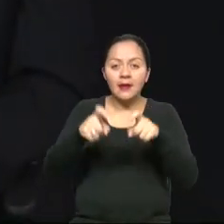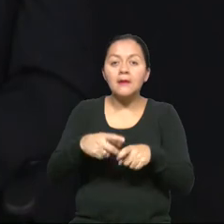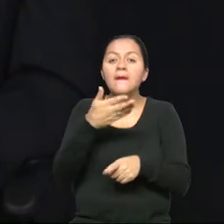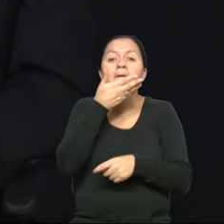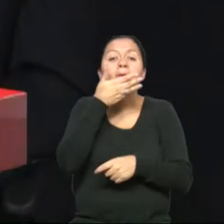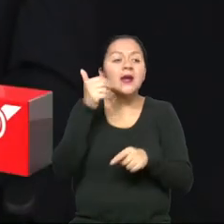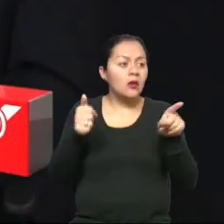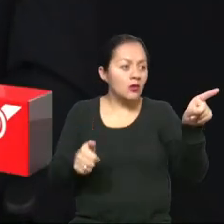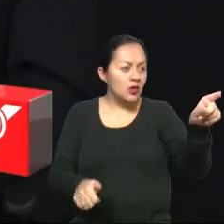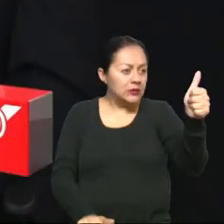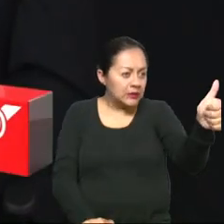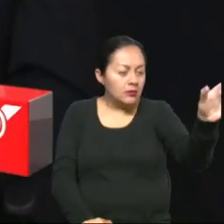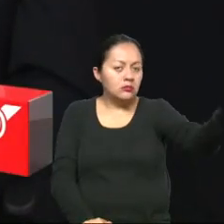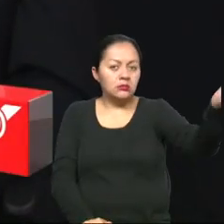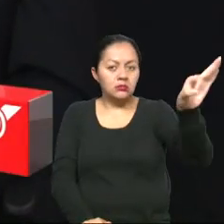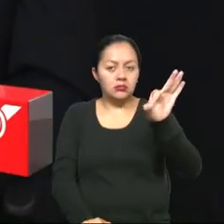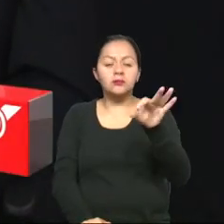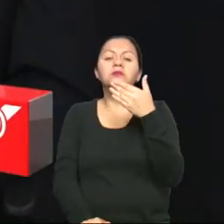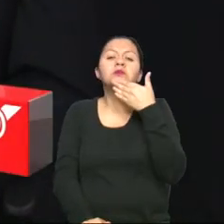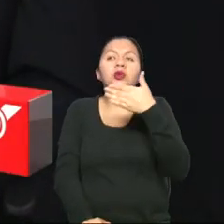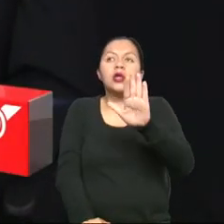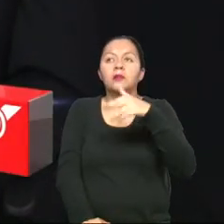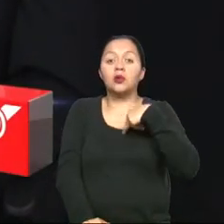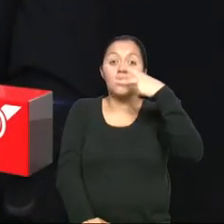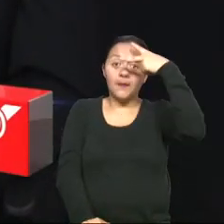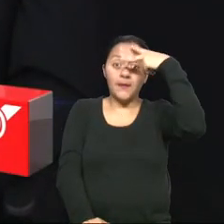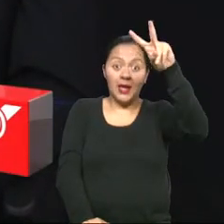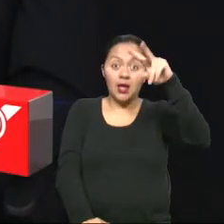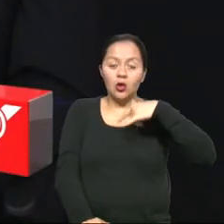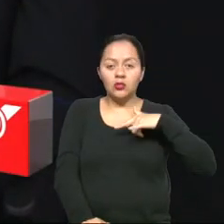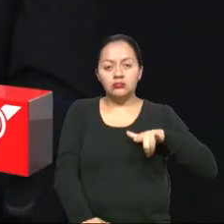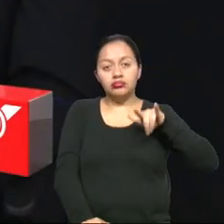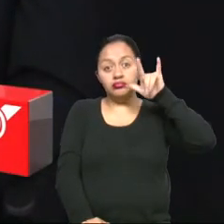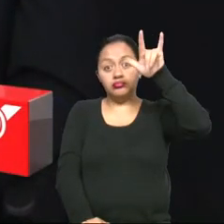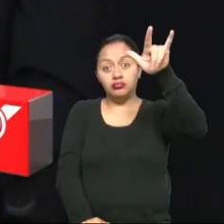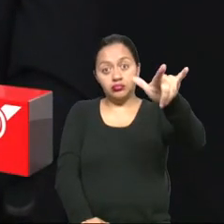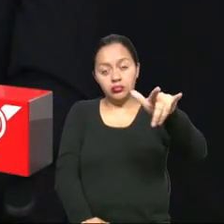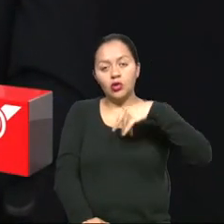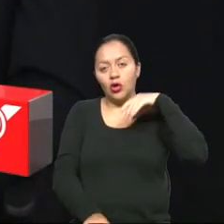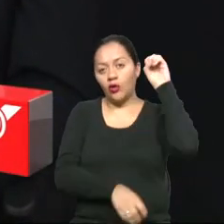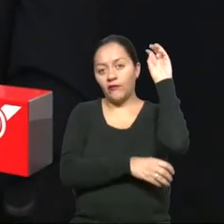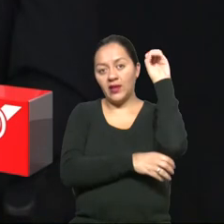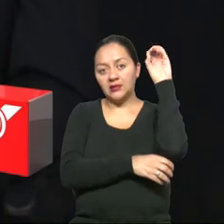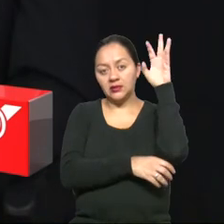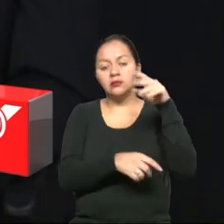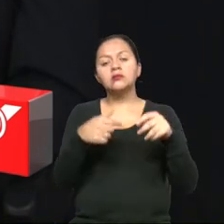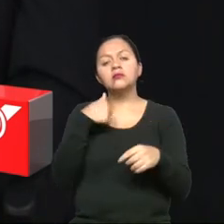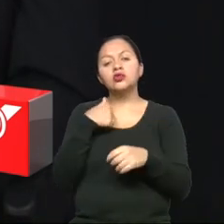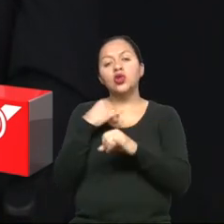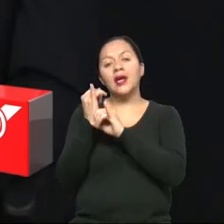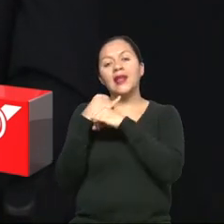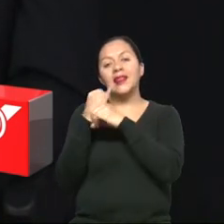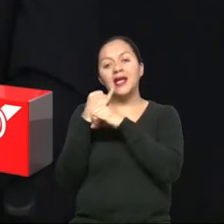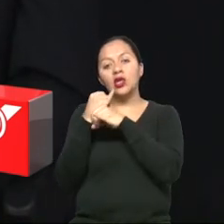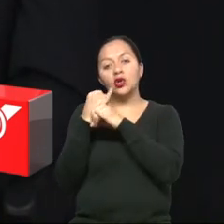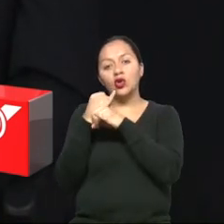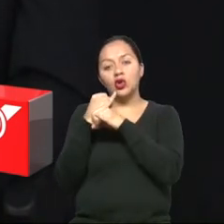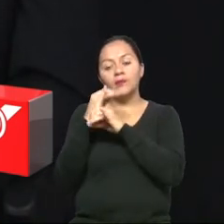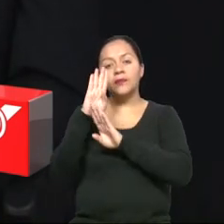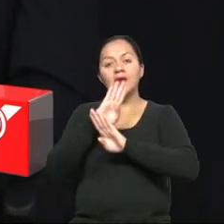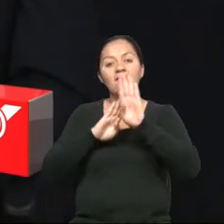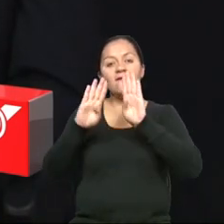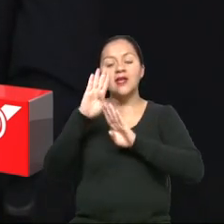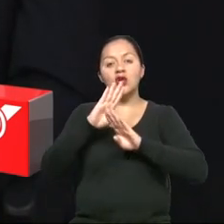lo que existe en el mundo. Yo recuerdo en México cuando tuve la oportunidad de dar una conferencia, trabajábamos con un ingeniero biofísico. Él tenía un problema